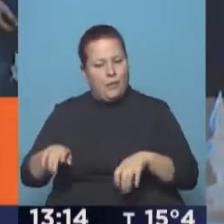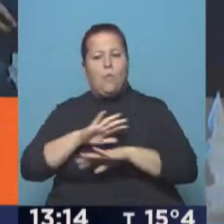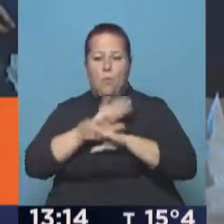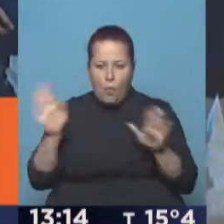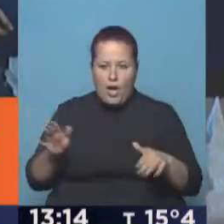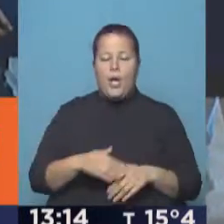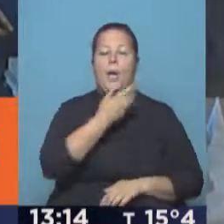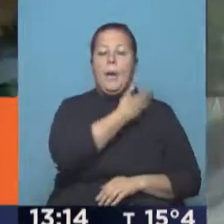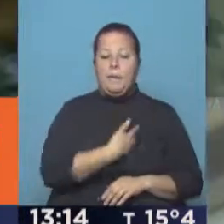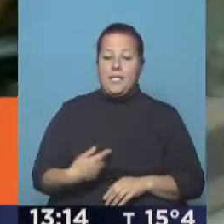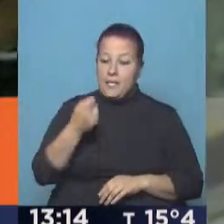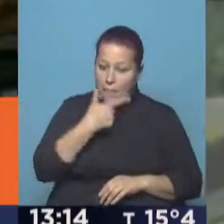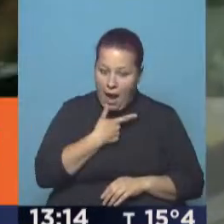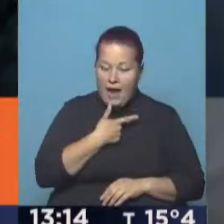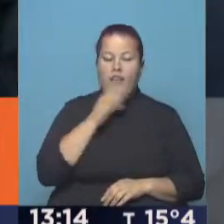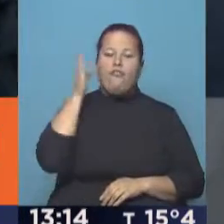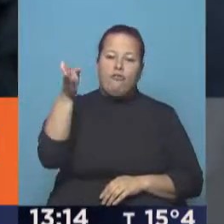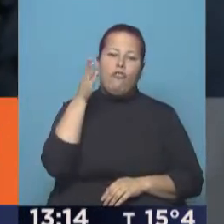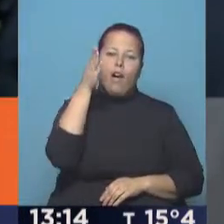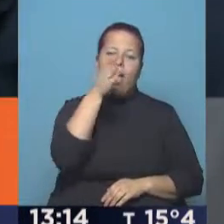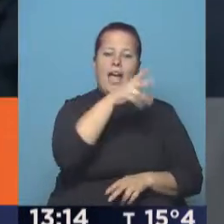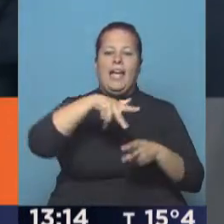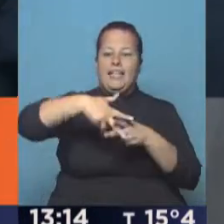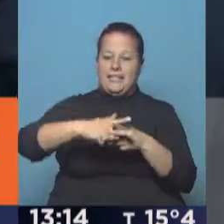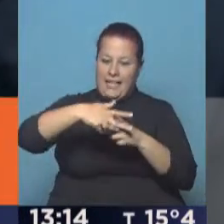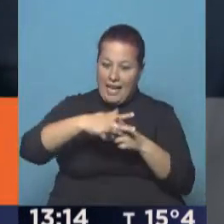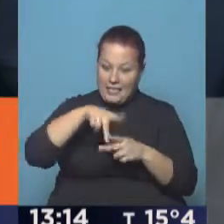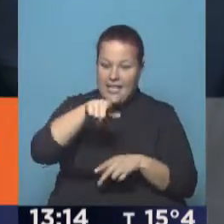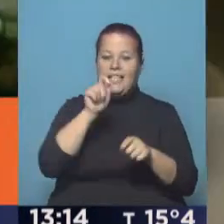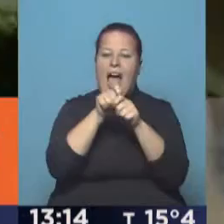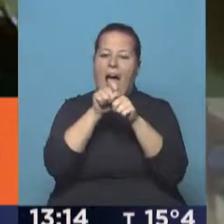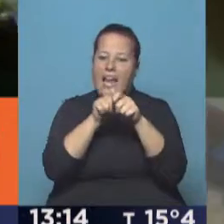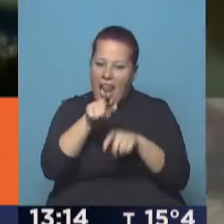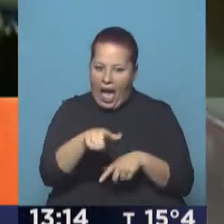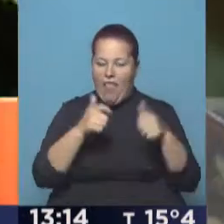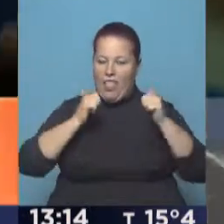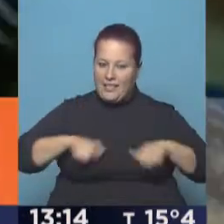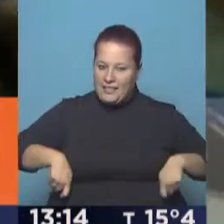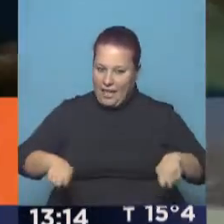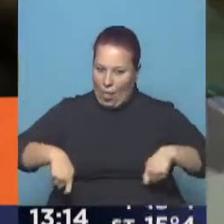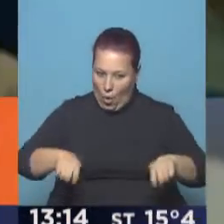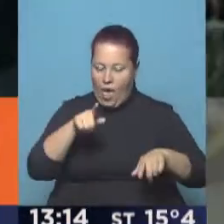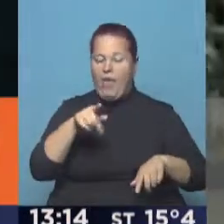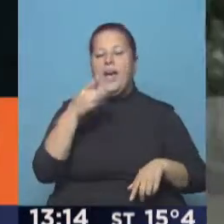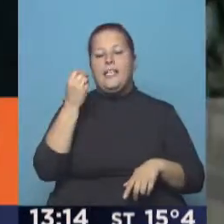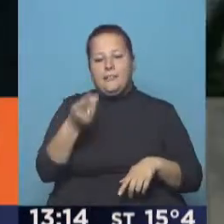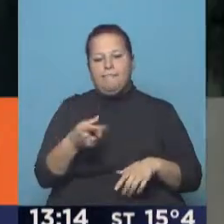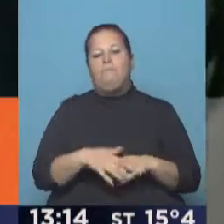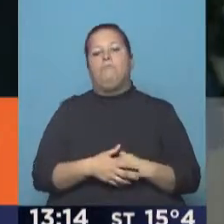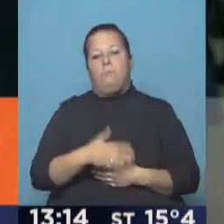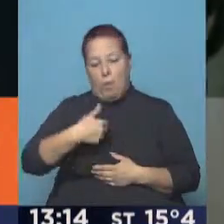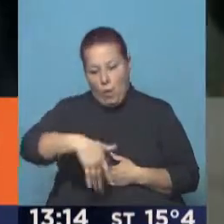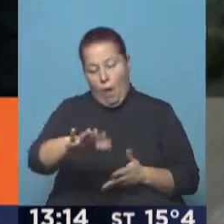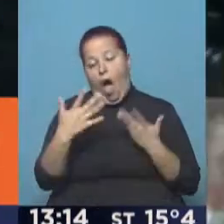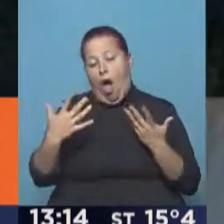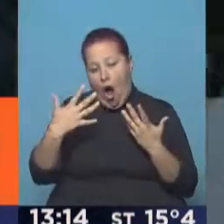Bueno, el presidente Macri está visitando el taller donde se están arreglando estas sillas de ruedas donde pronto